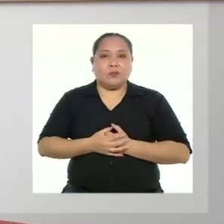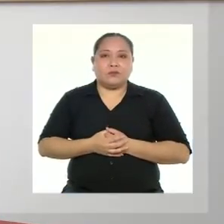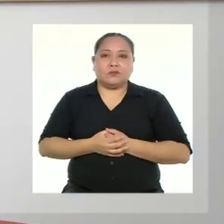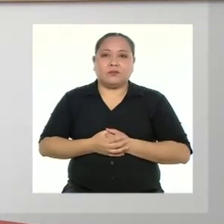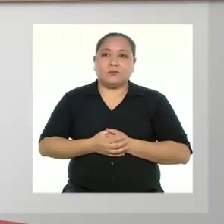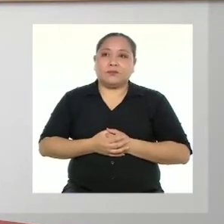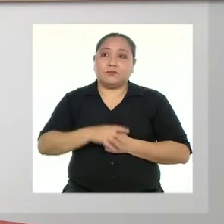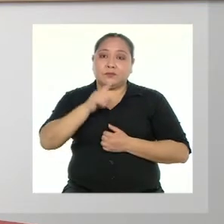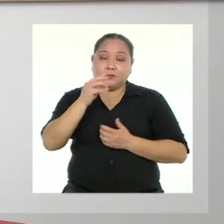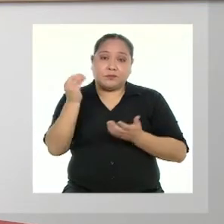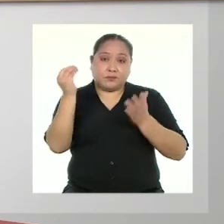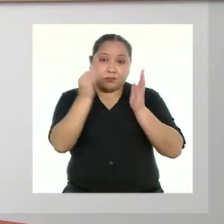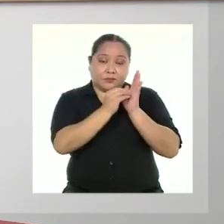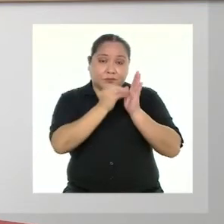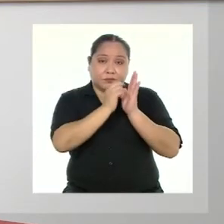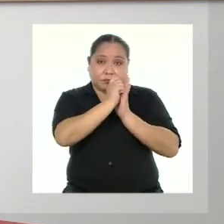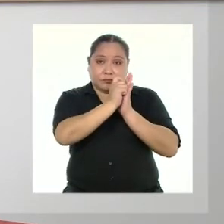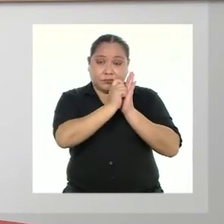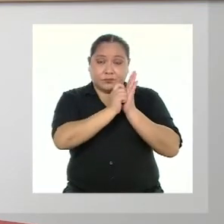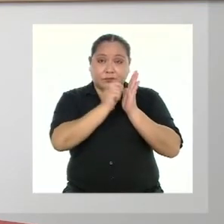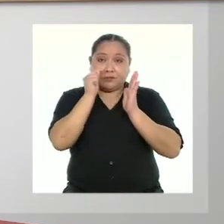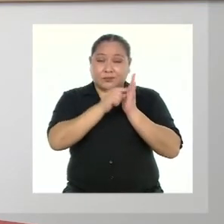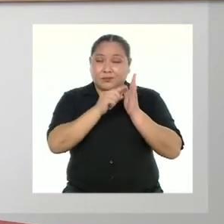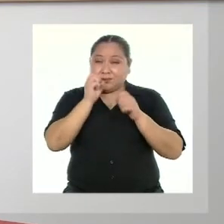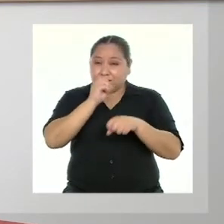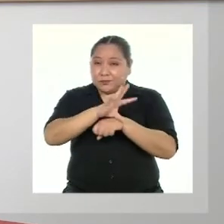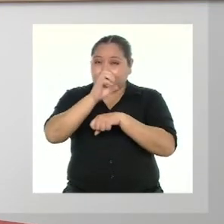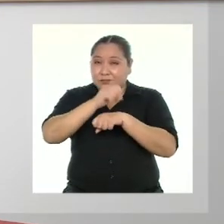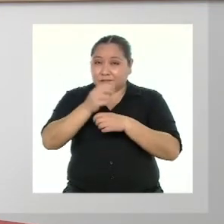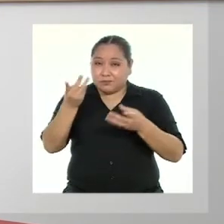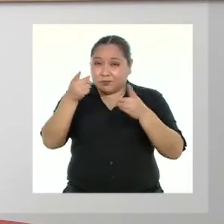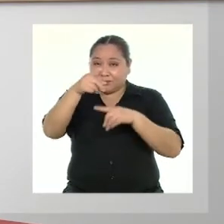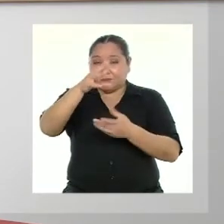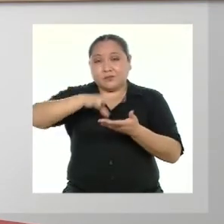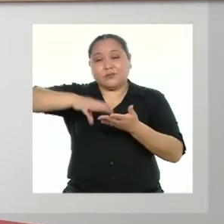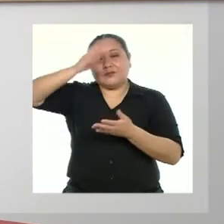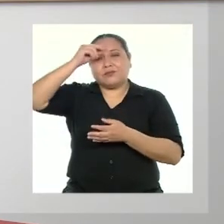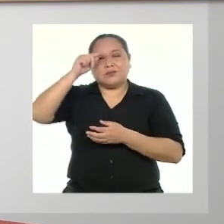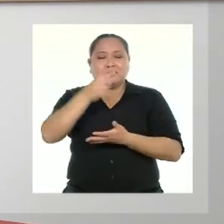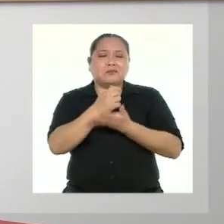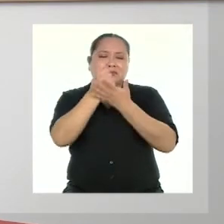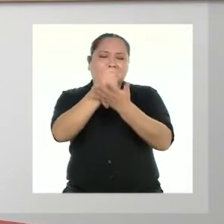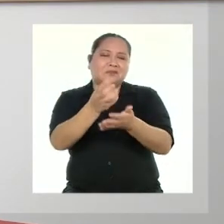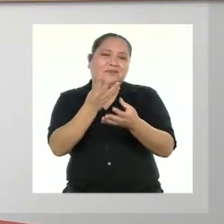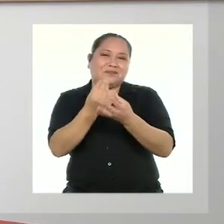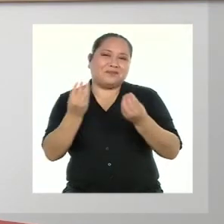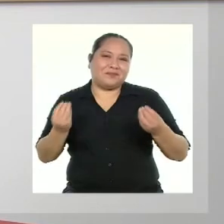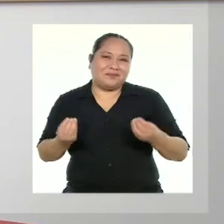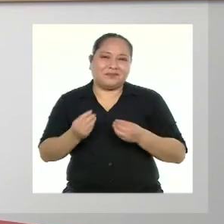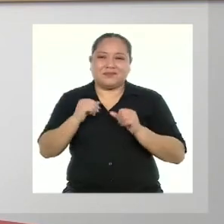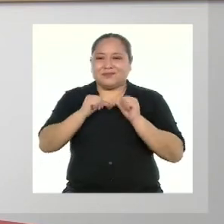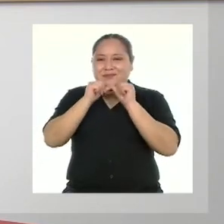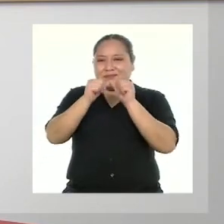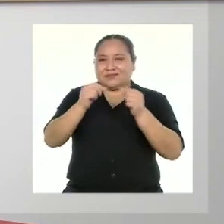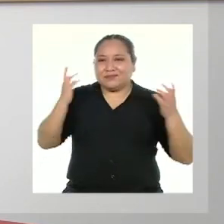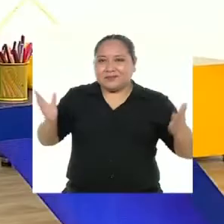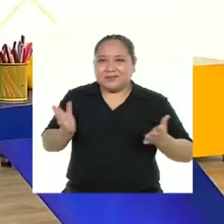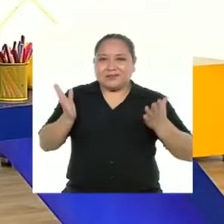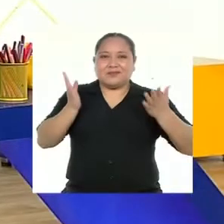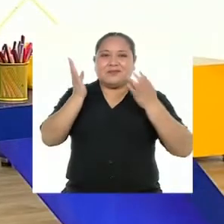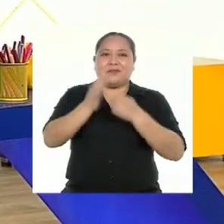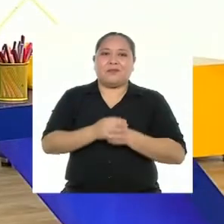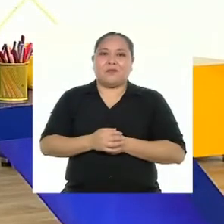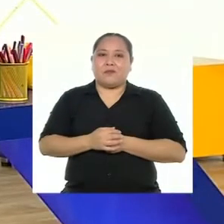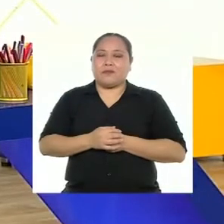Si ponen en práctica estos consejos al momento de aprender, les traerán buenos resultados y mantendrán la motivación.